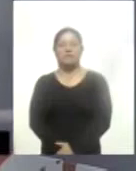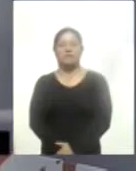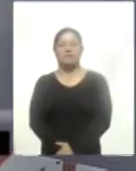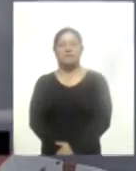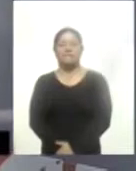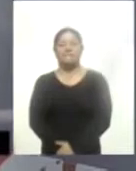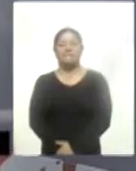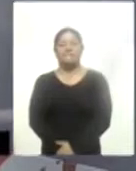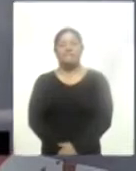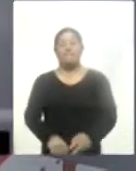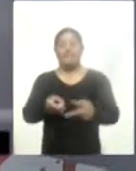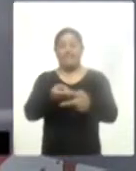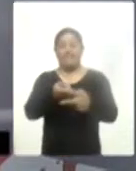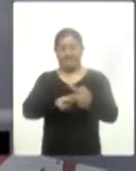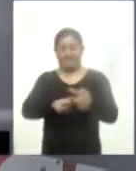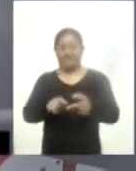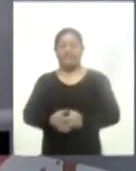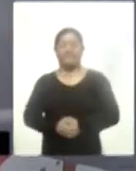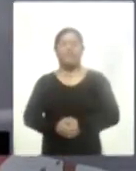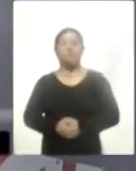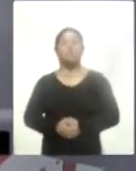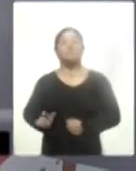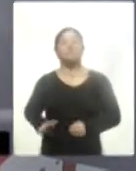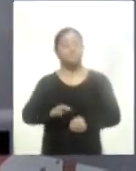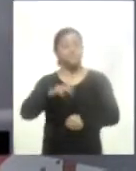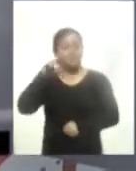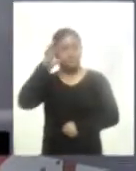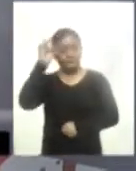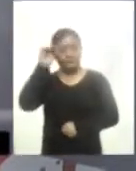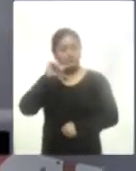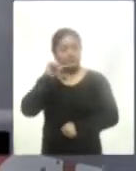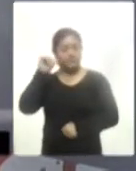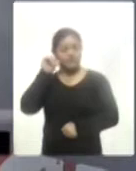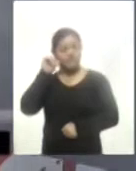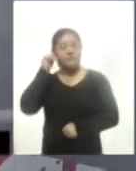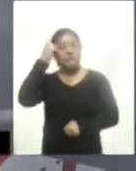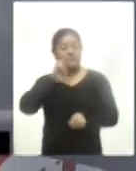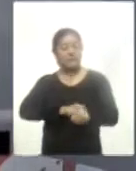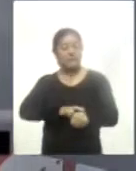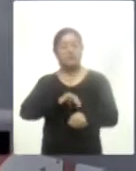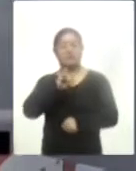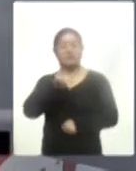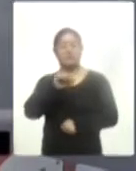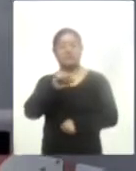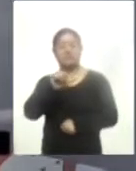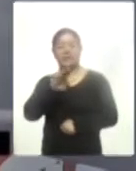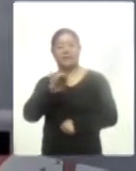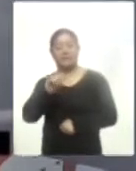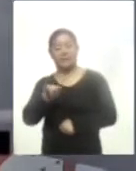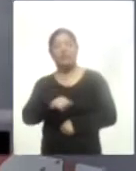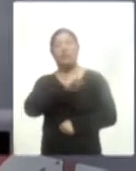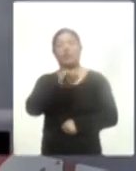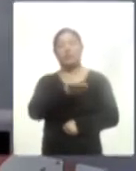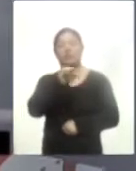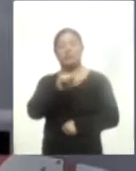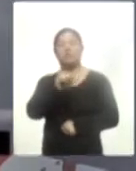Comenzamos con la información. Ayer el gobernador Marco Mena y el director del Instituto de Salud para el Bienestar, Juan Antonio Ferrer, presentaron en